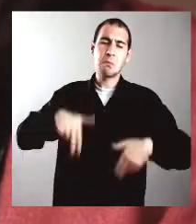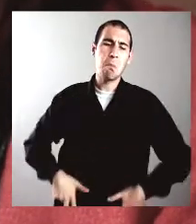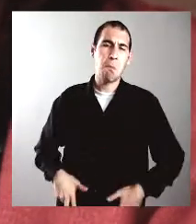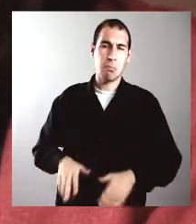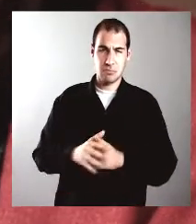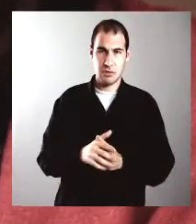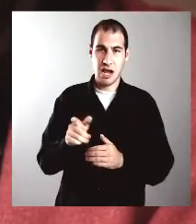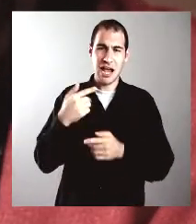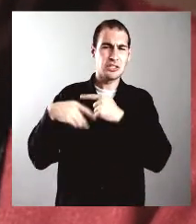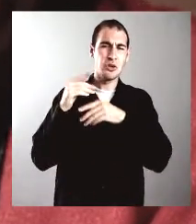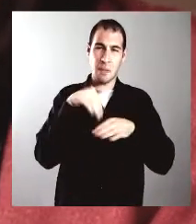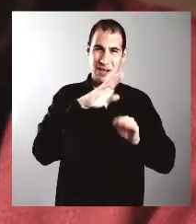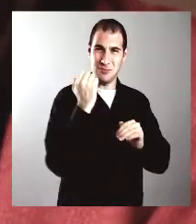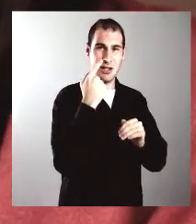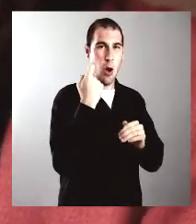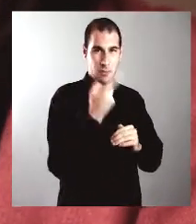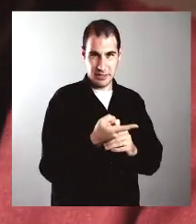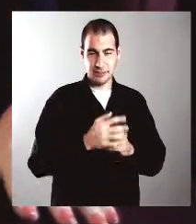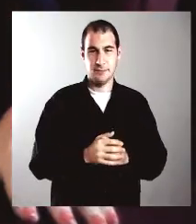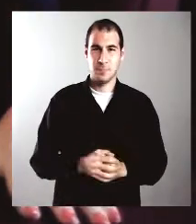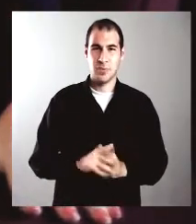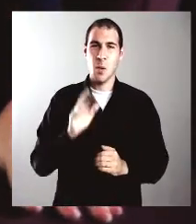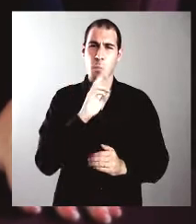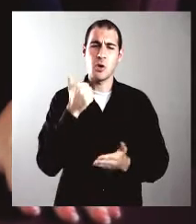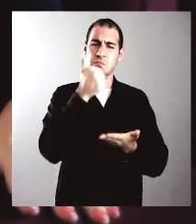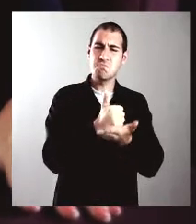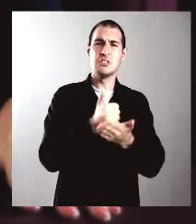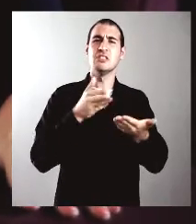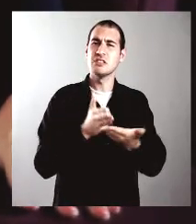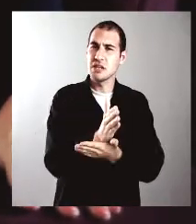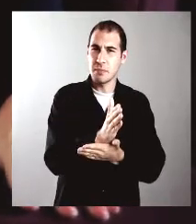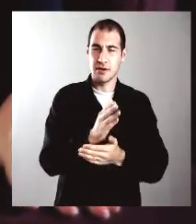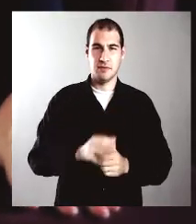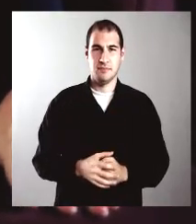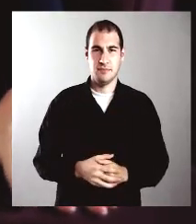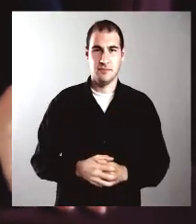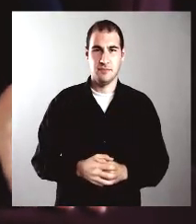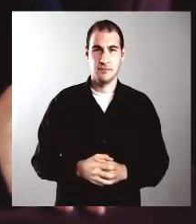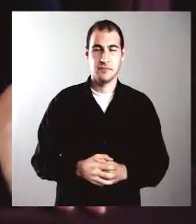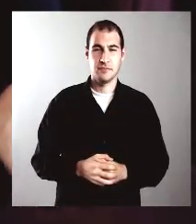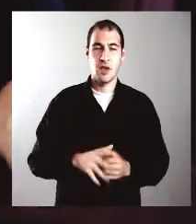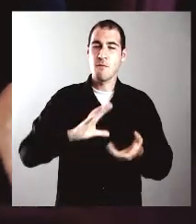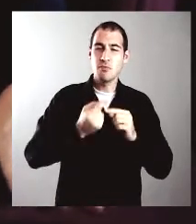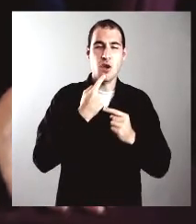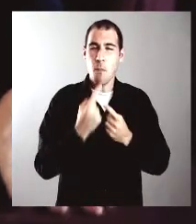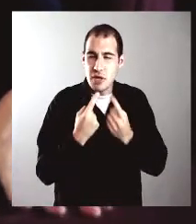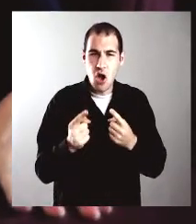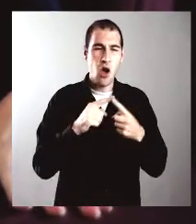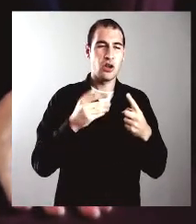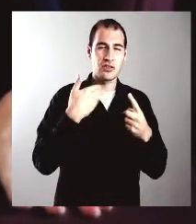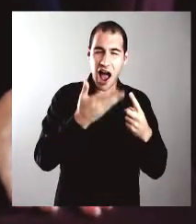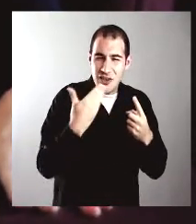veladas detrás de esas historias. La mujer siempre estuvo presente, con opinión,